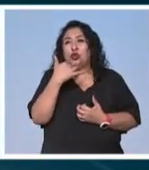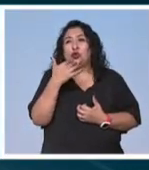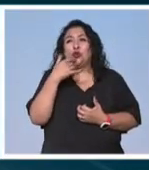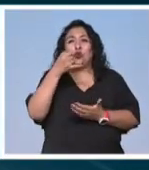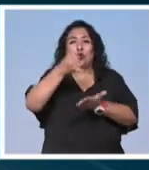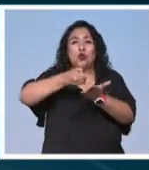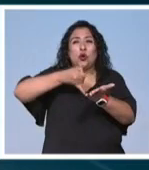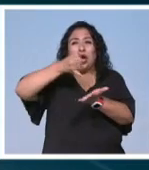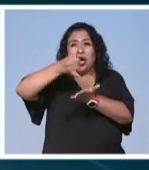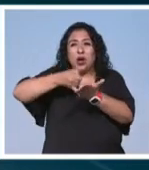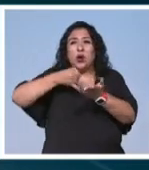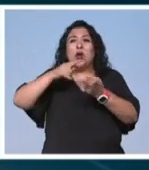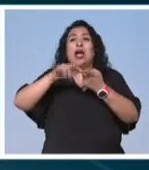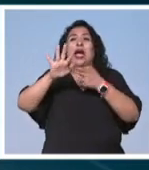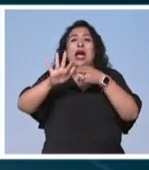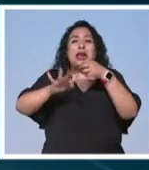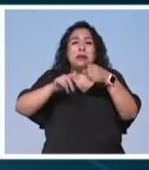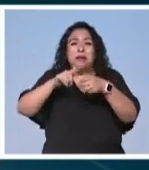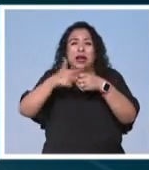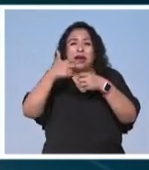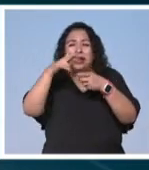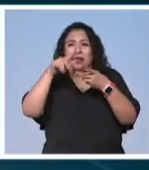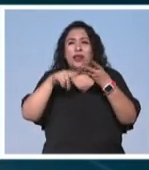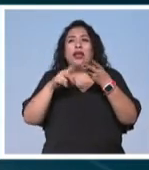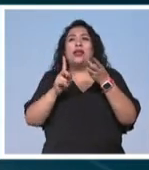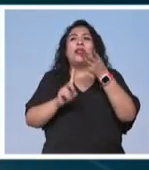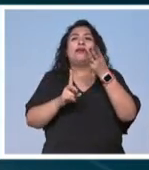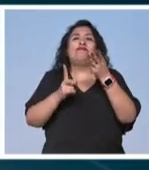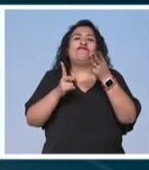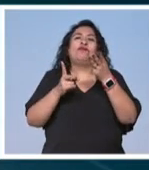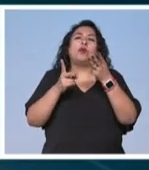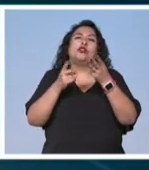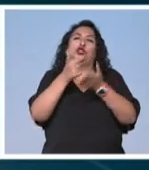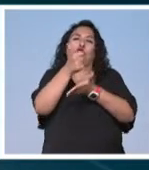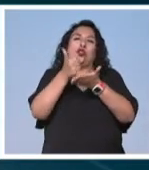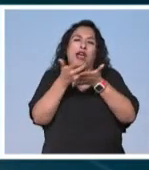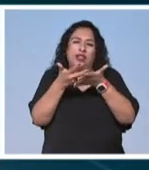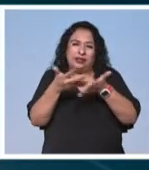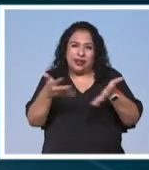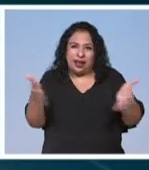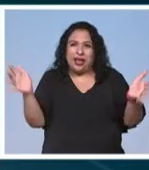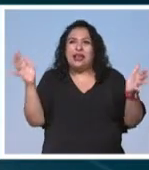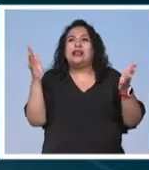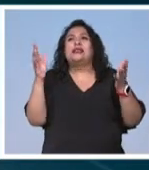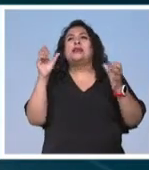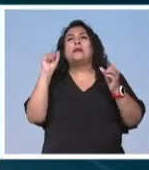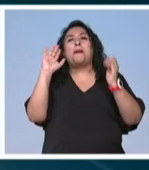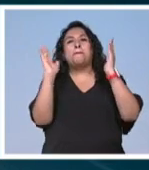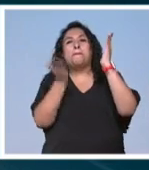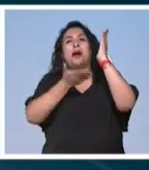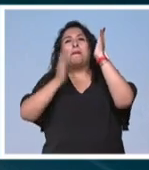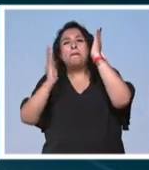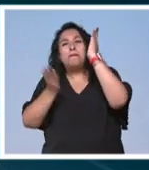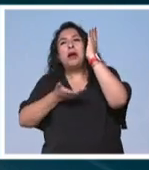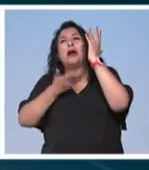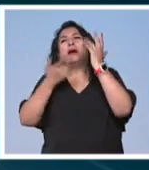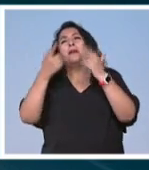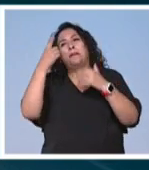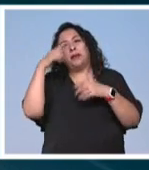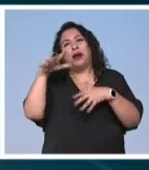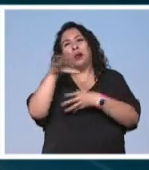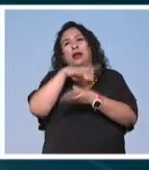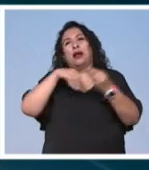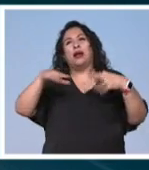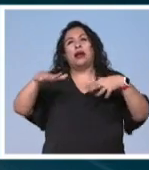agricultura la ganadería los desarrollos urbanos producto de la deforestación de la zona para su